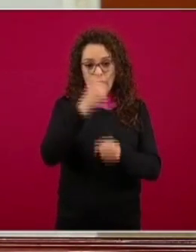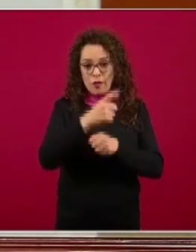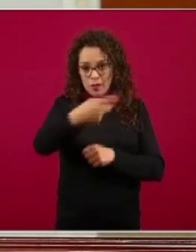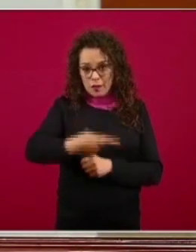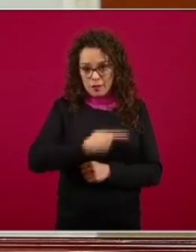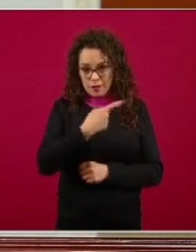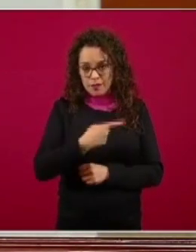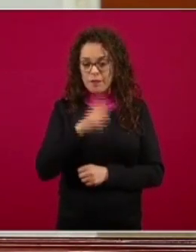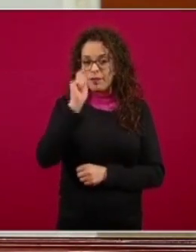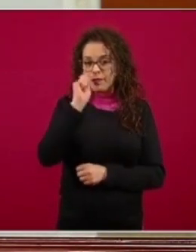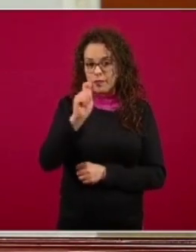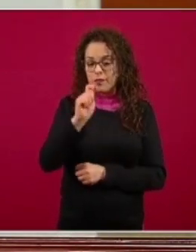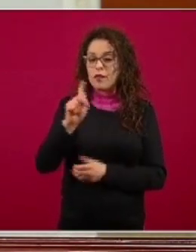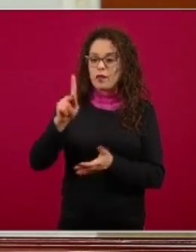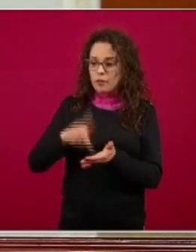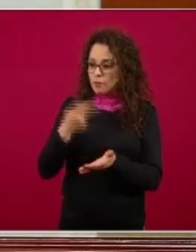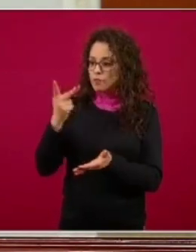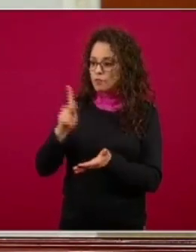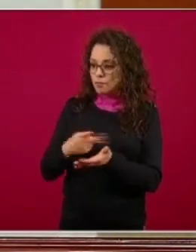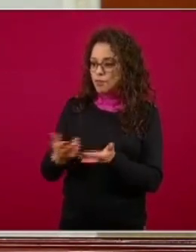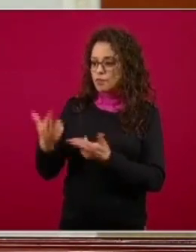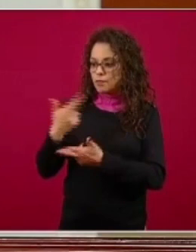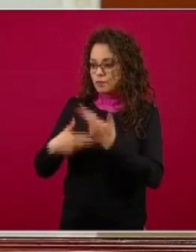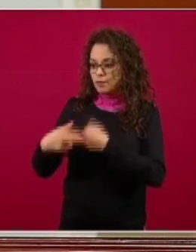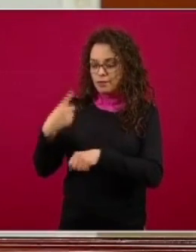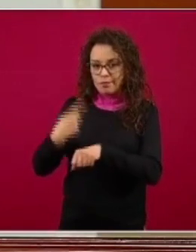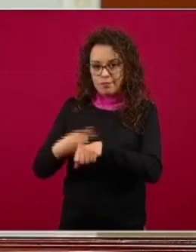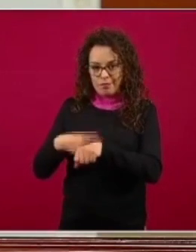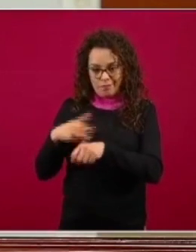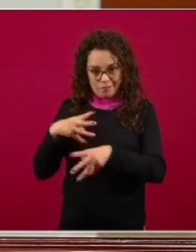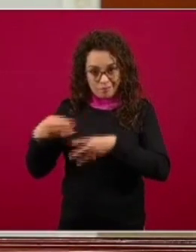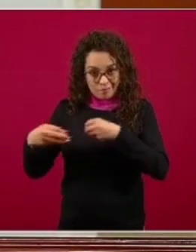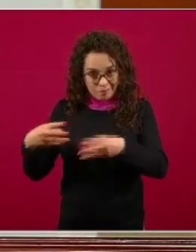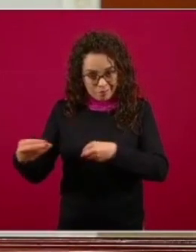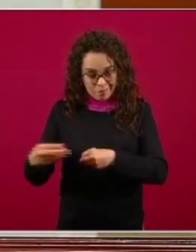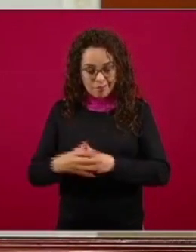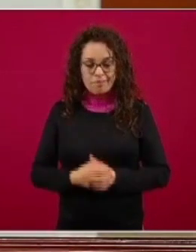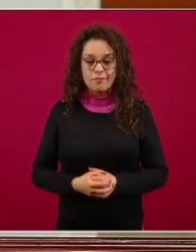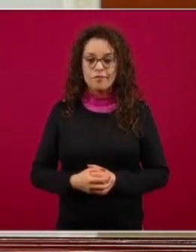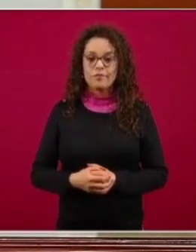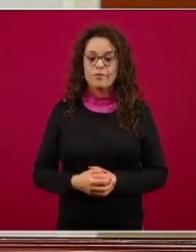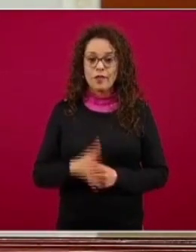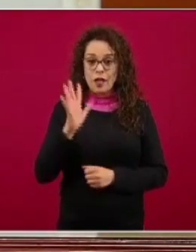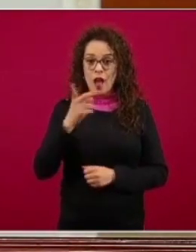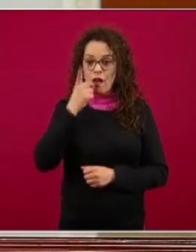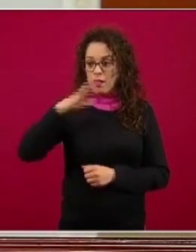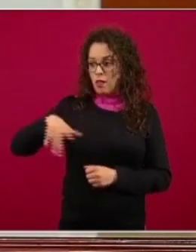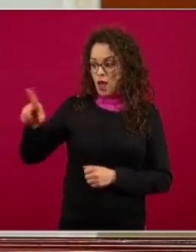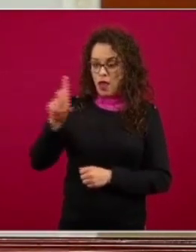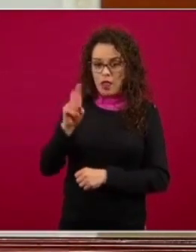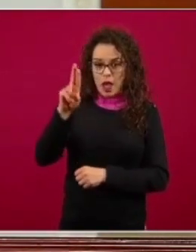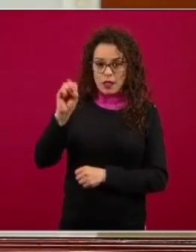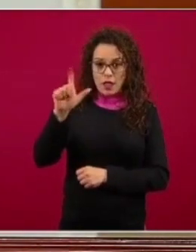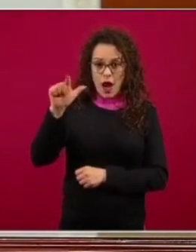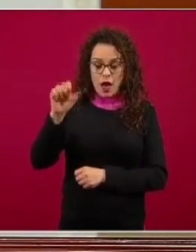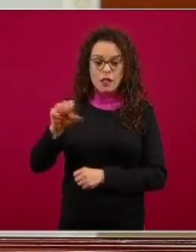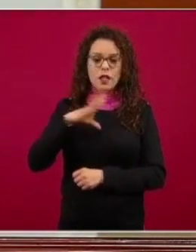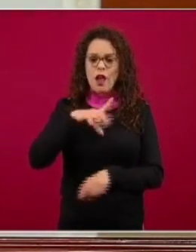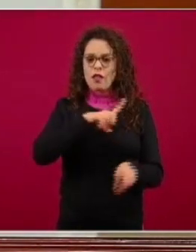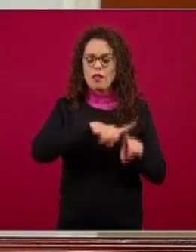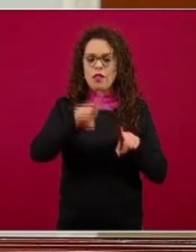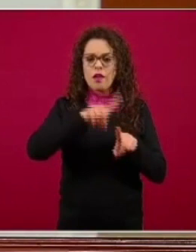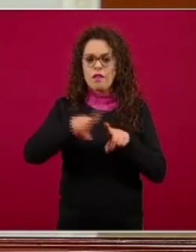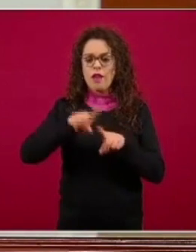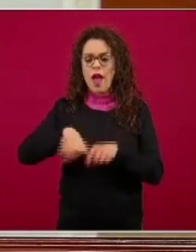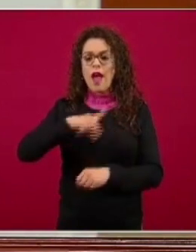y por eso quise hacer esta mención y lo dijo el doctor Salas es que puede haber distintos virus que